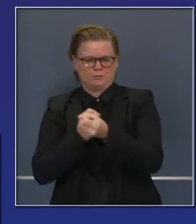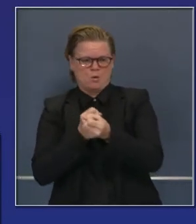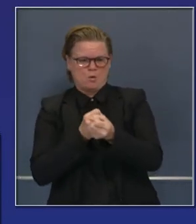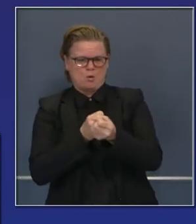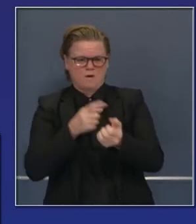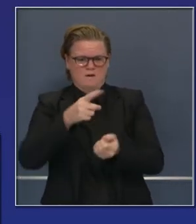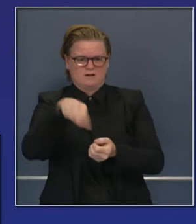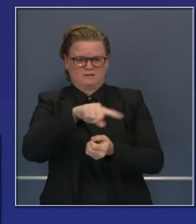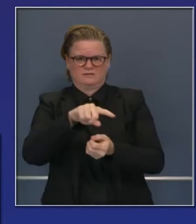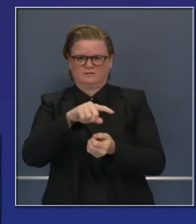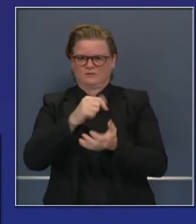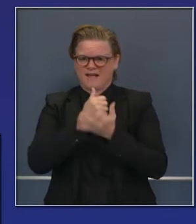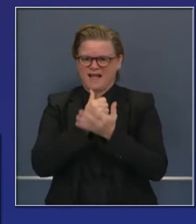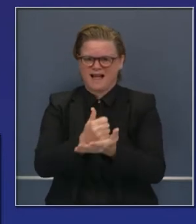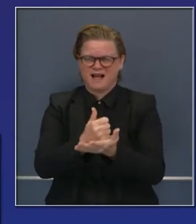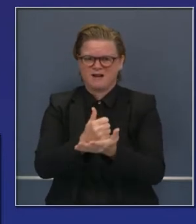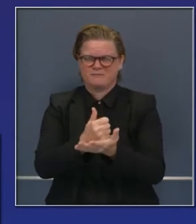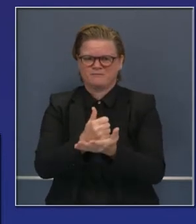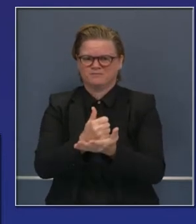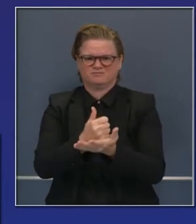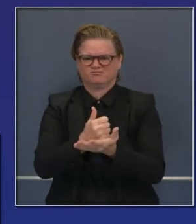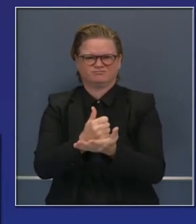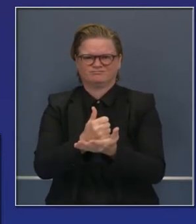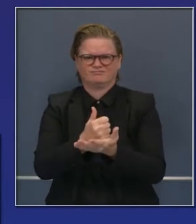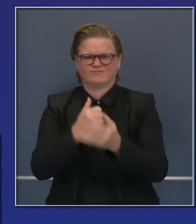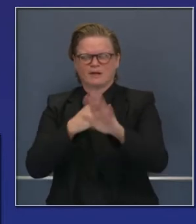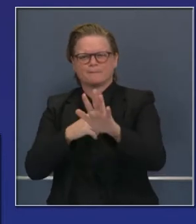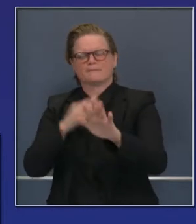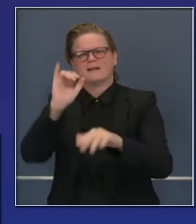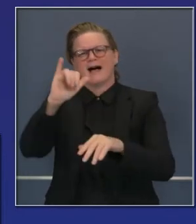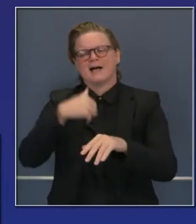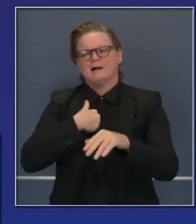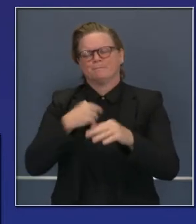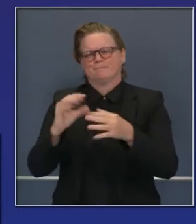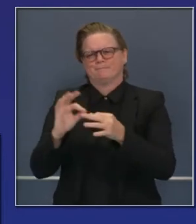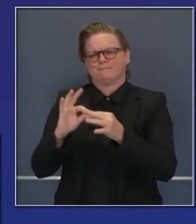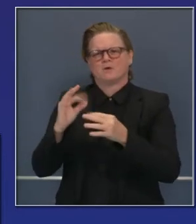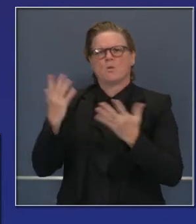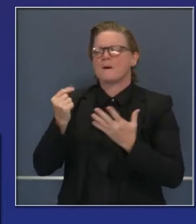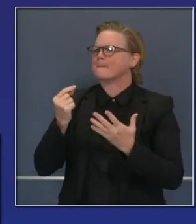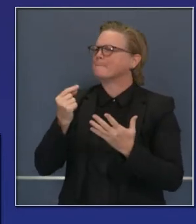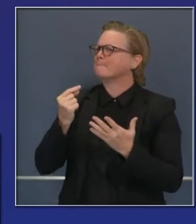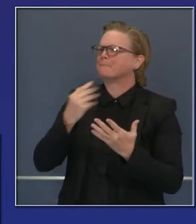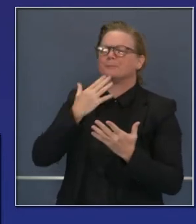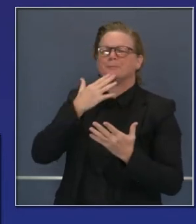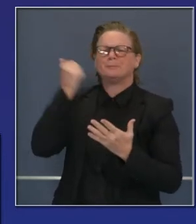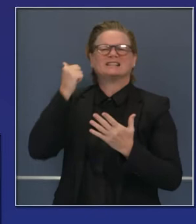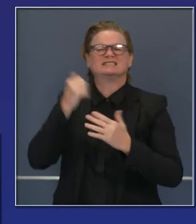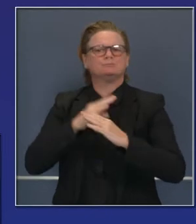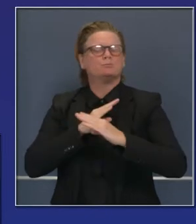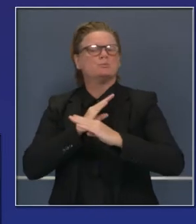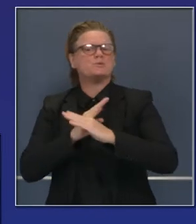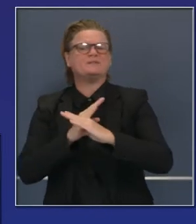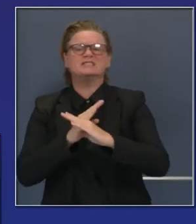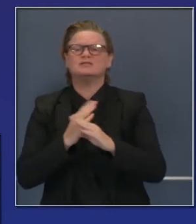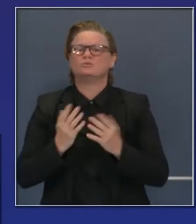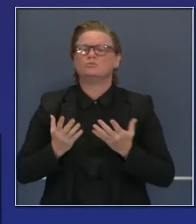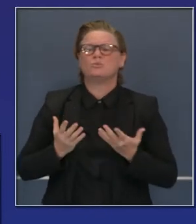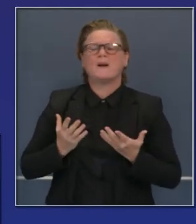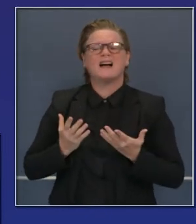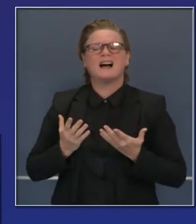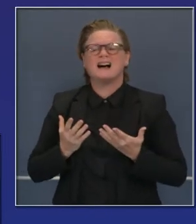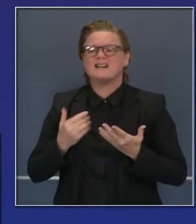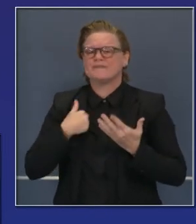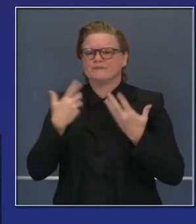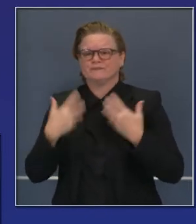hacer todo lo posible para frenar la transmisión siguiendo con esas intervenciones no farmacéuticas,